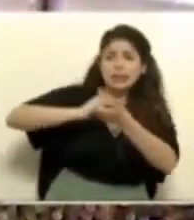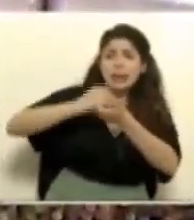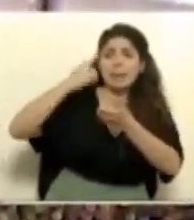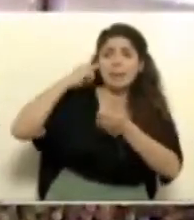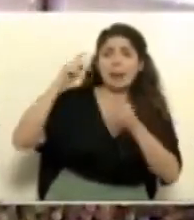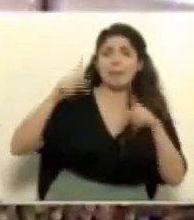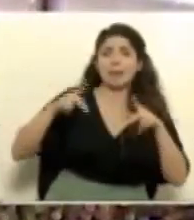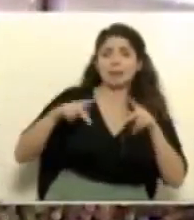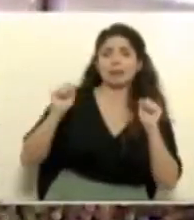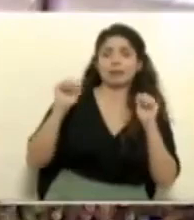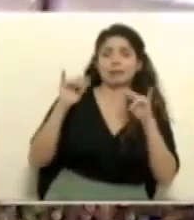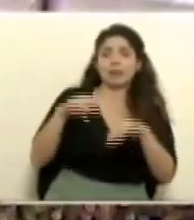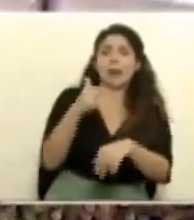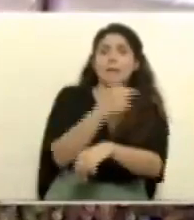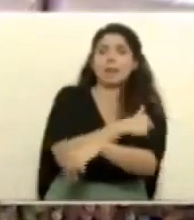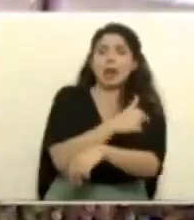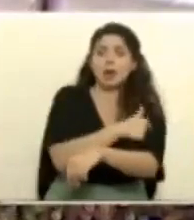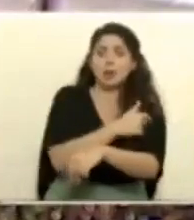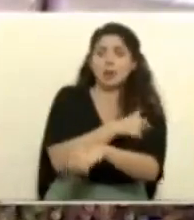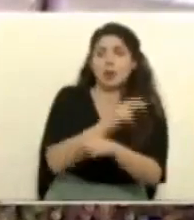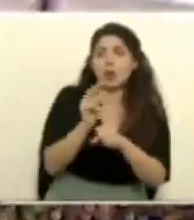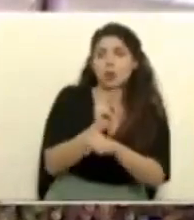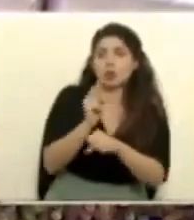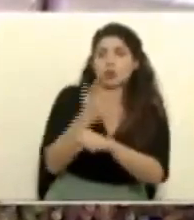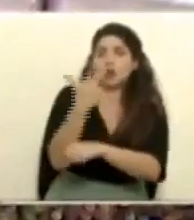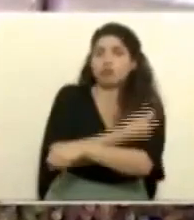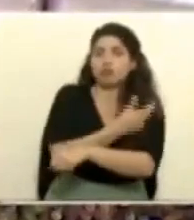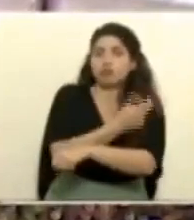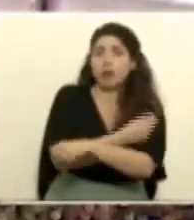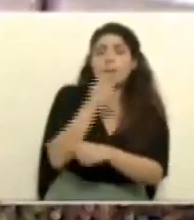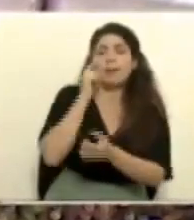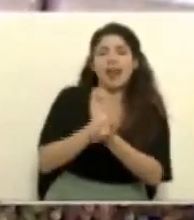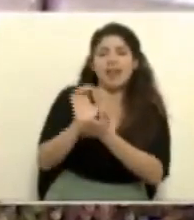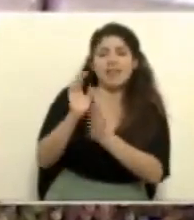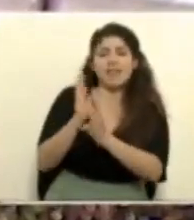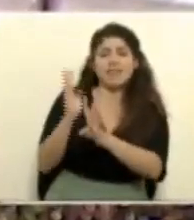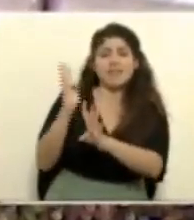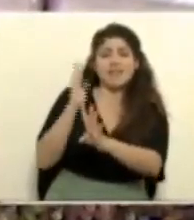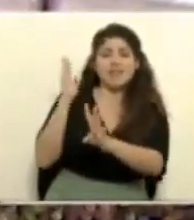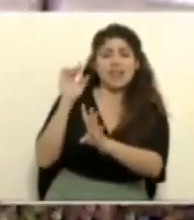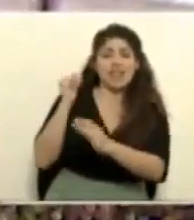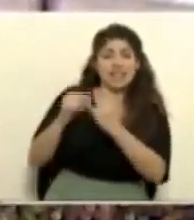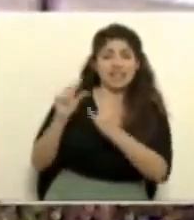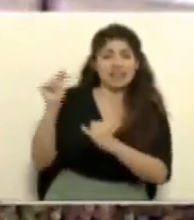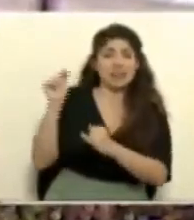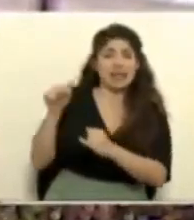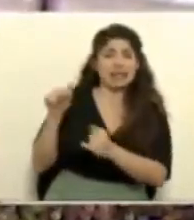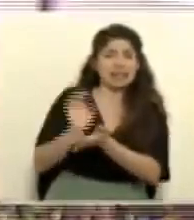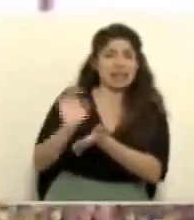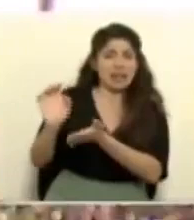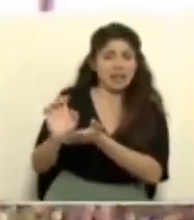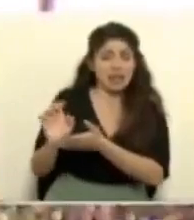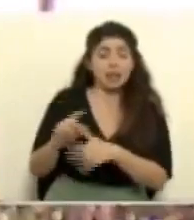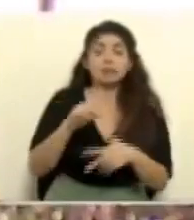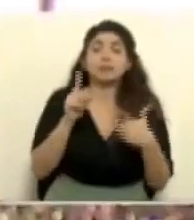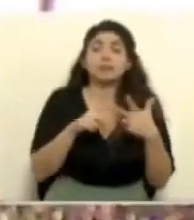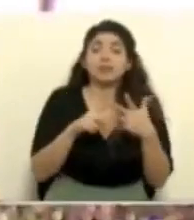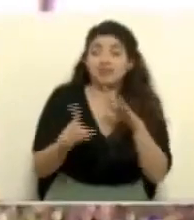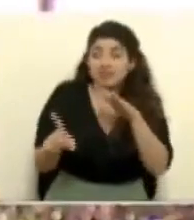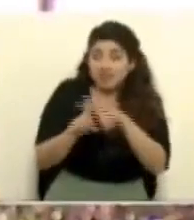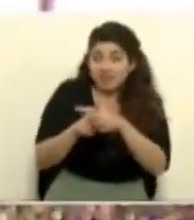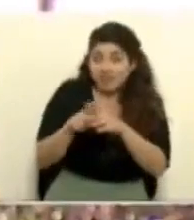aplicar estas vacunas que van a ir llegando para evitar las filas como las que se vieron el fin de semana? Y respecto a la llegada de la variante, quería